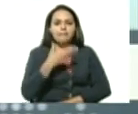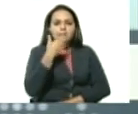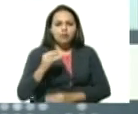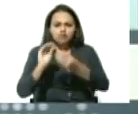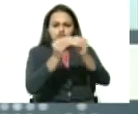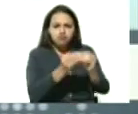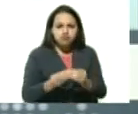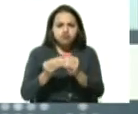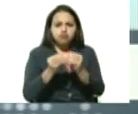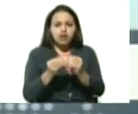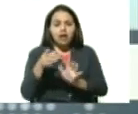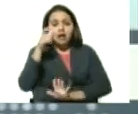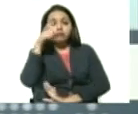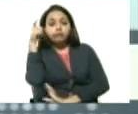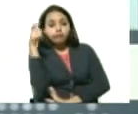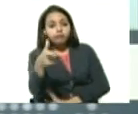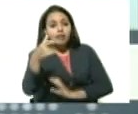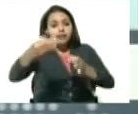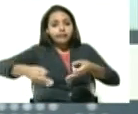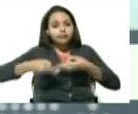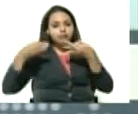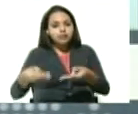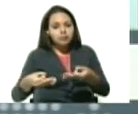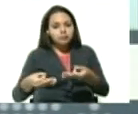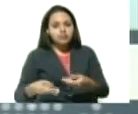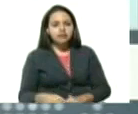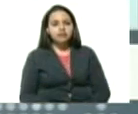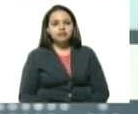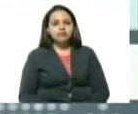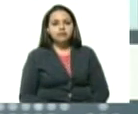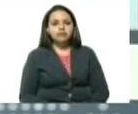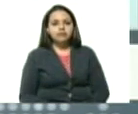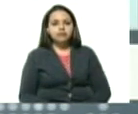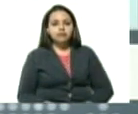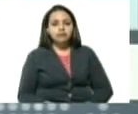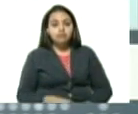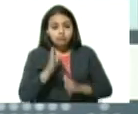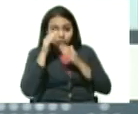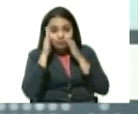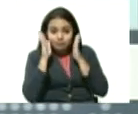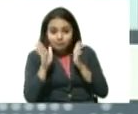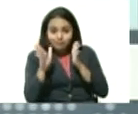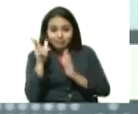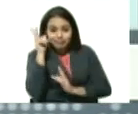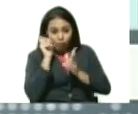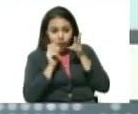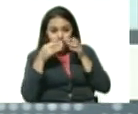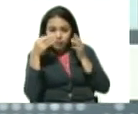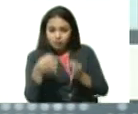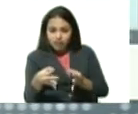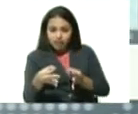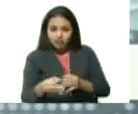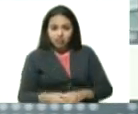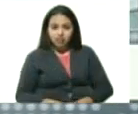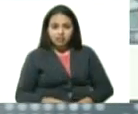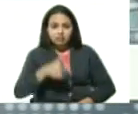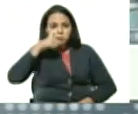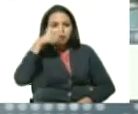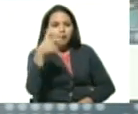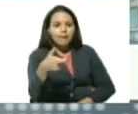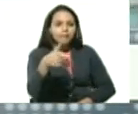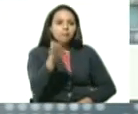supervisada. Supervisada, compatriota. ¿Me escuchan bien? Supervisada por el propio